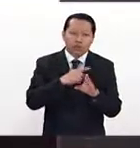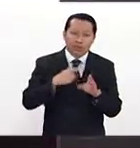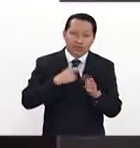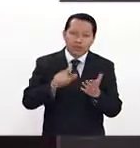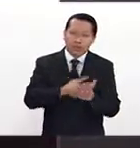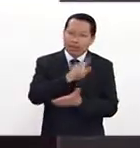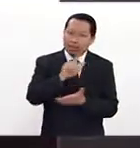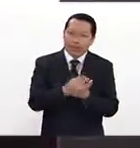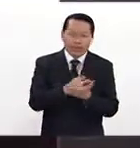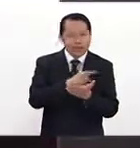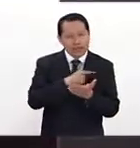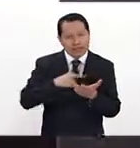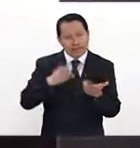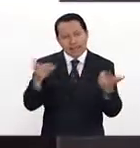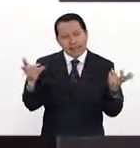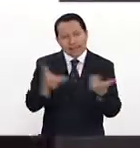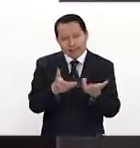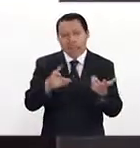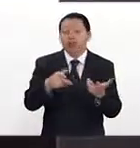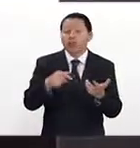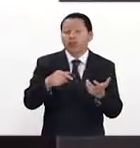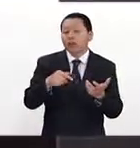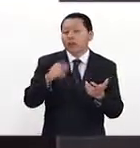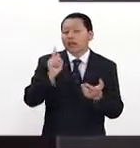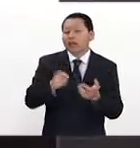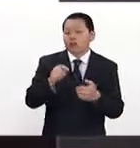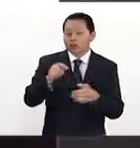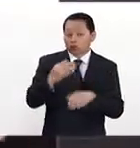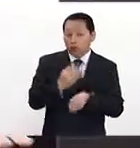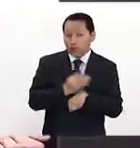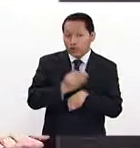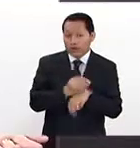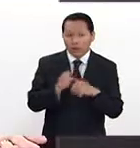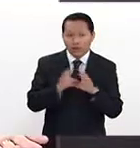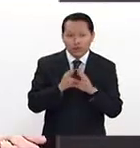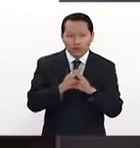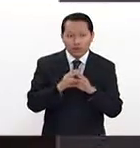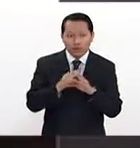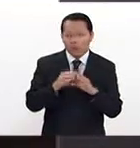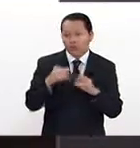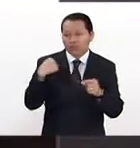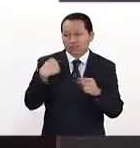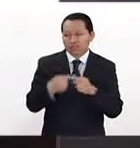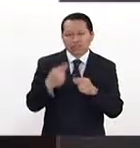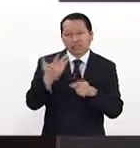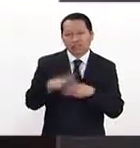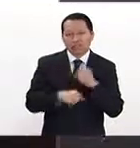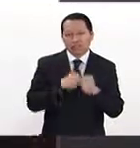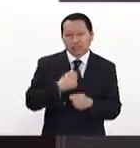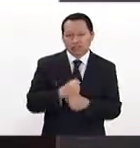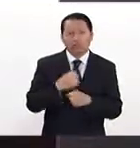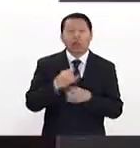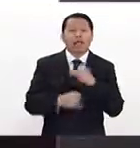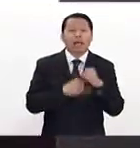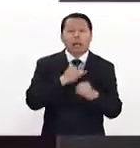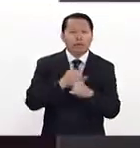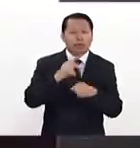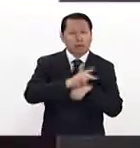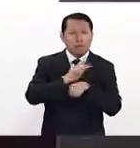legislado. Y yo diría que hoy al día es difícil ya en la última década de manera internacional se ha puesto